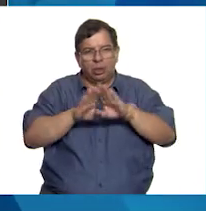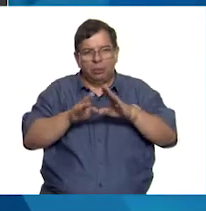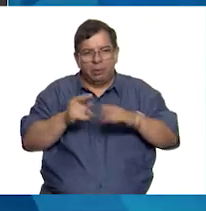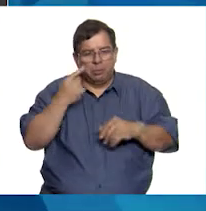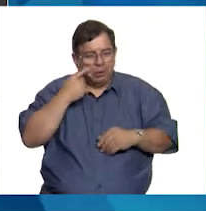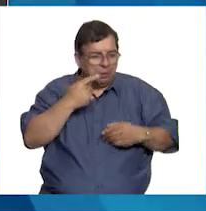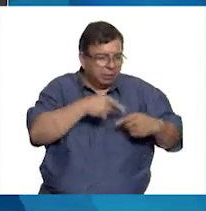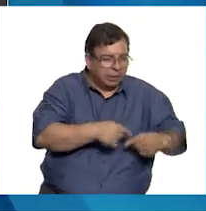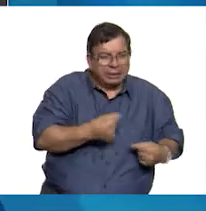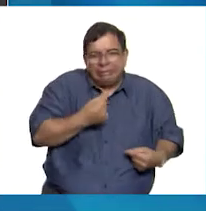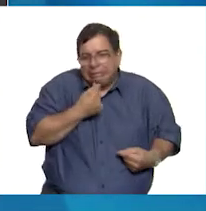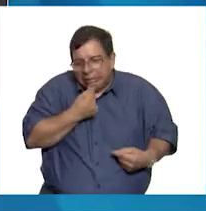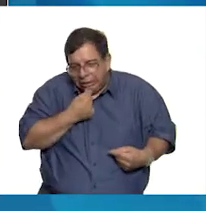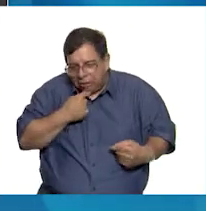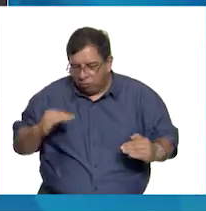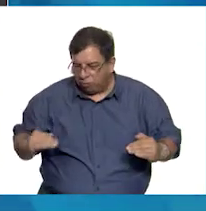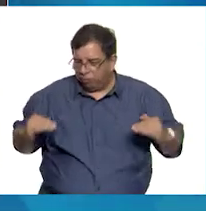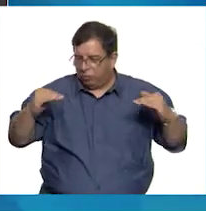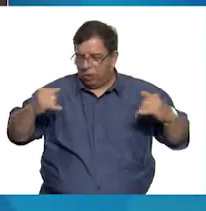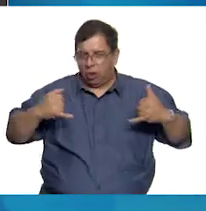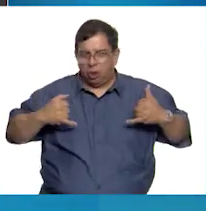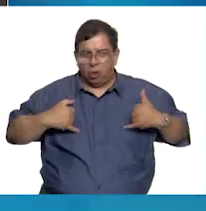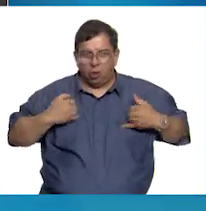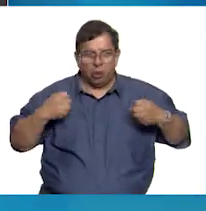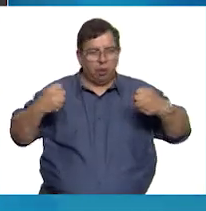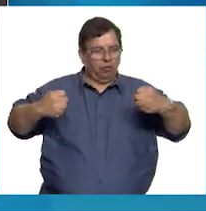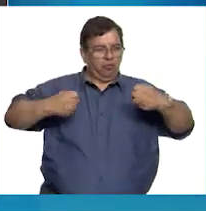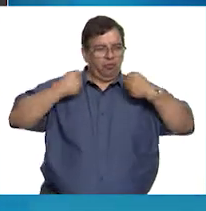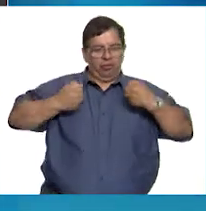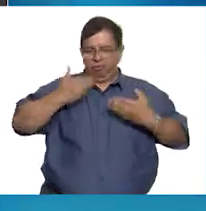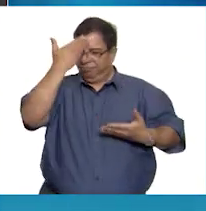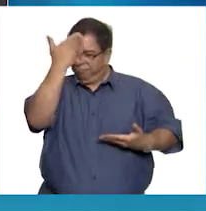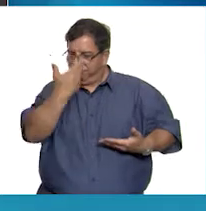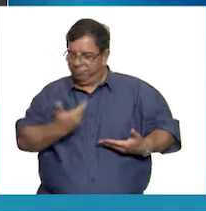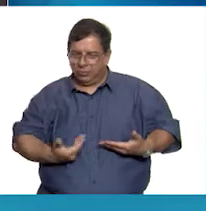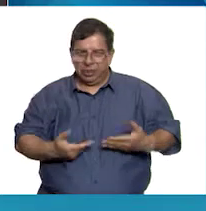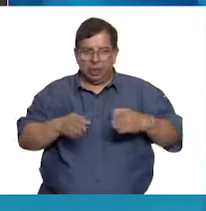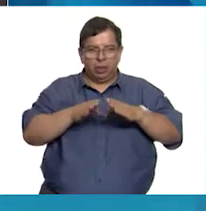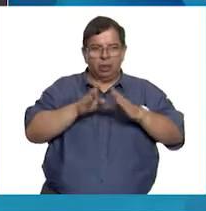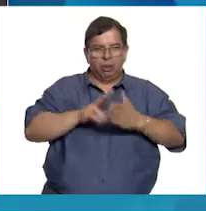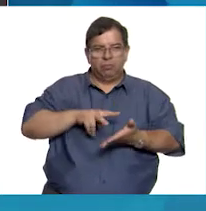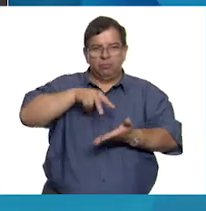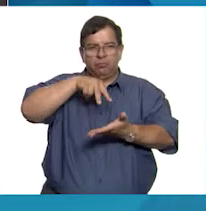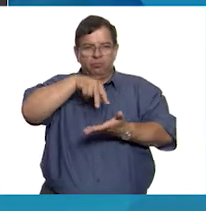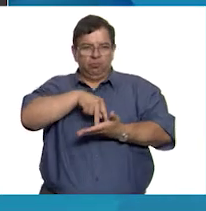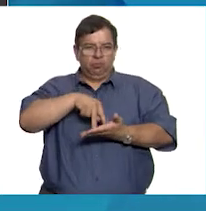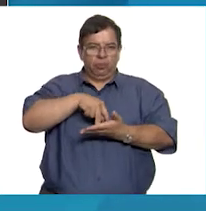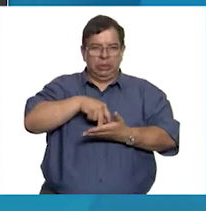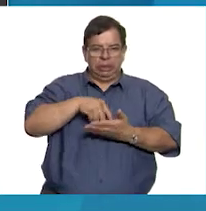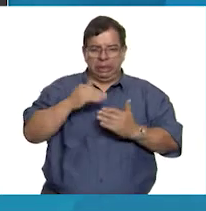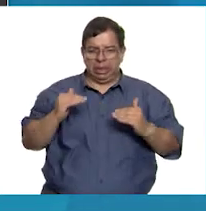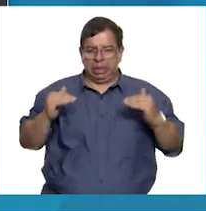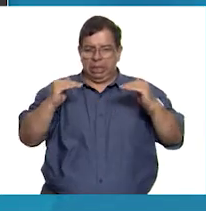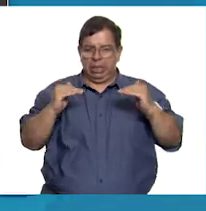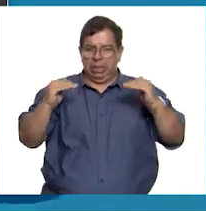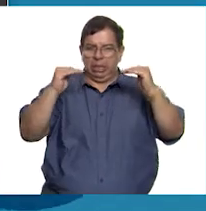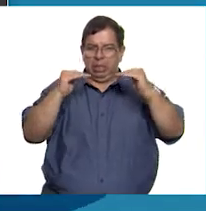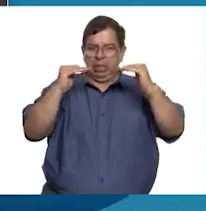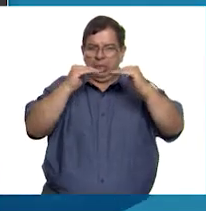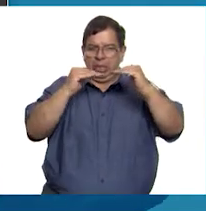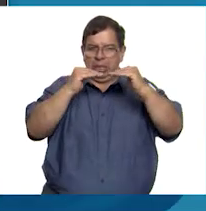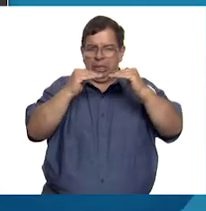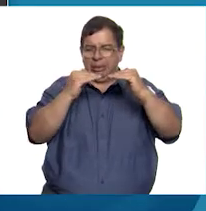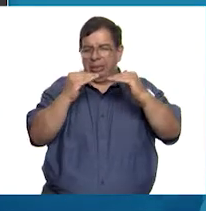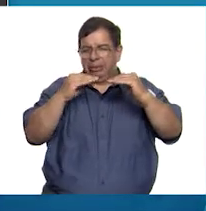podemos ver desde la niñez y la juventud, la fuerza, el porte, como se están erguidos los cuerpos y conforme van avanzando hasta la